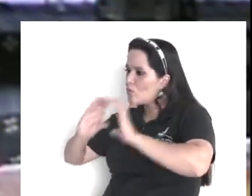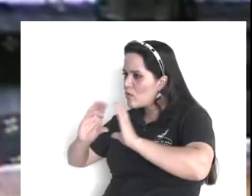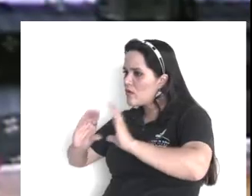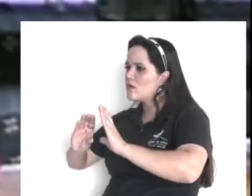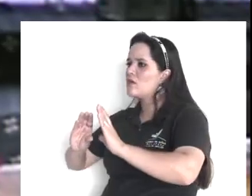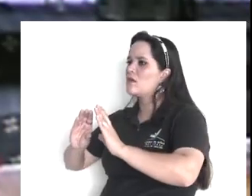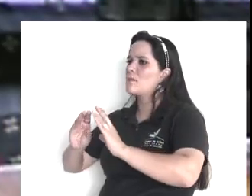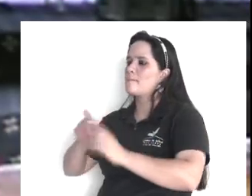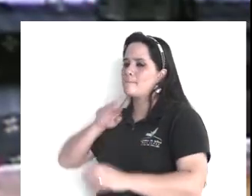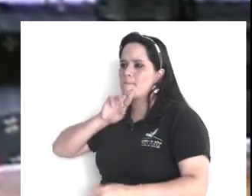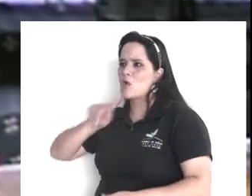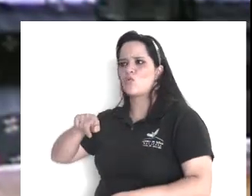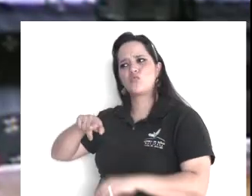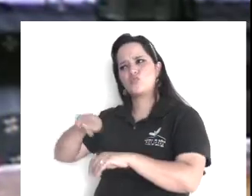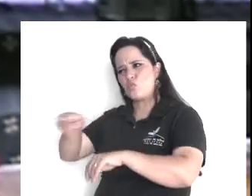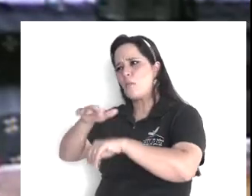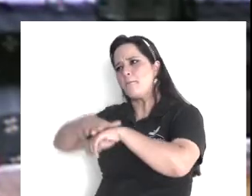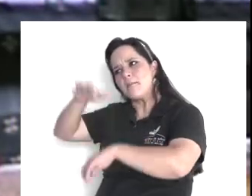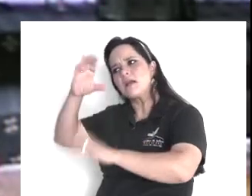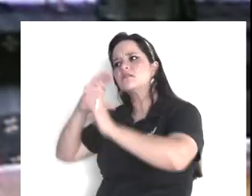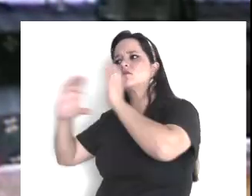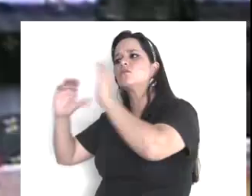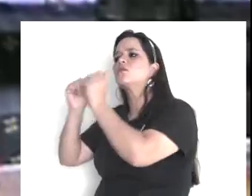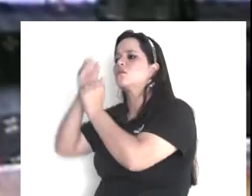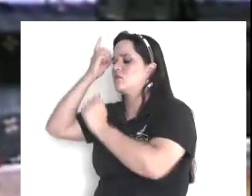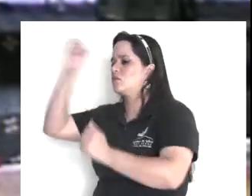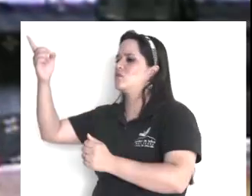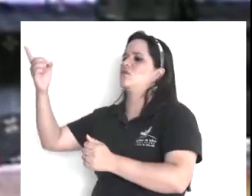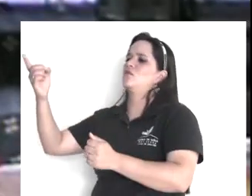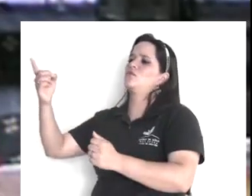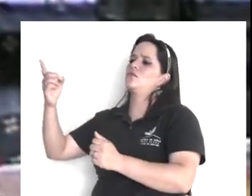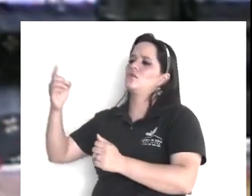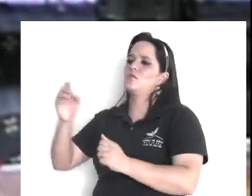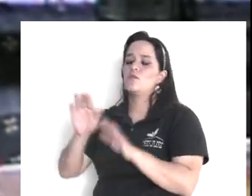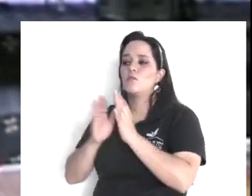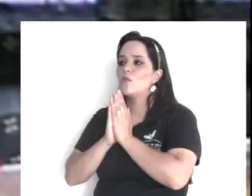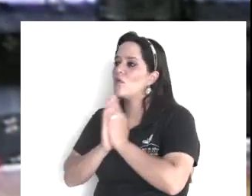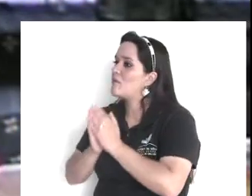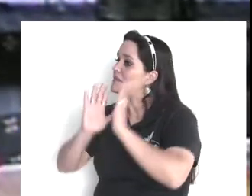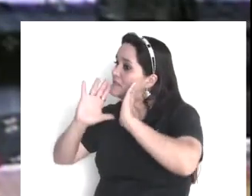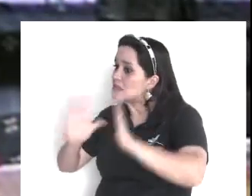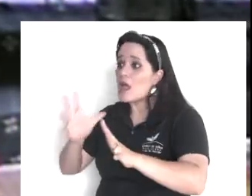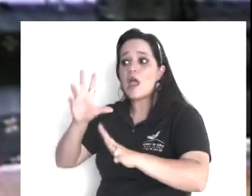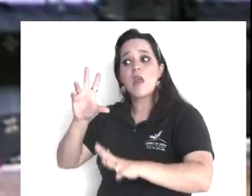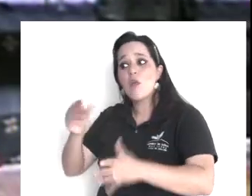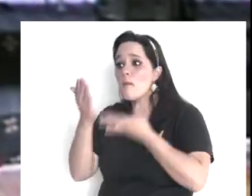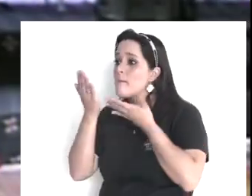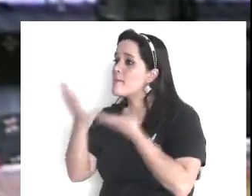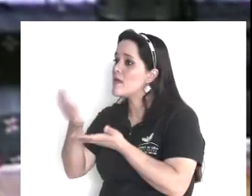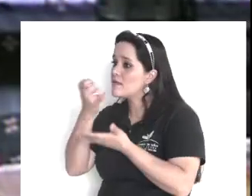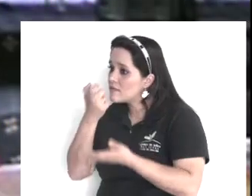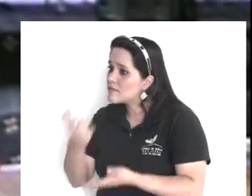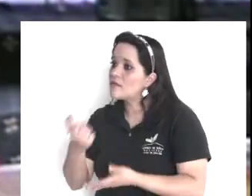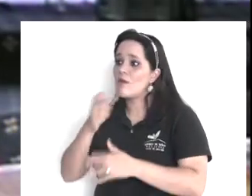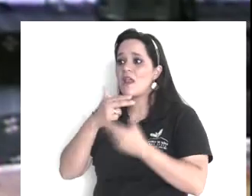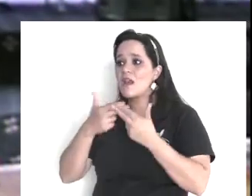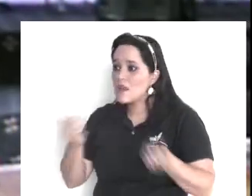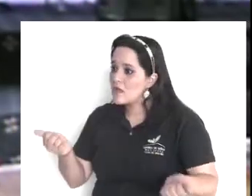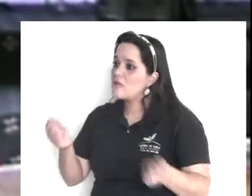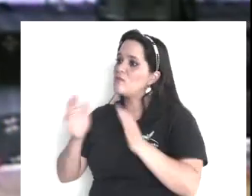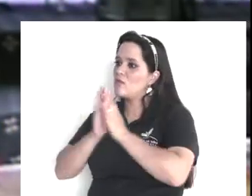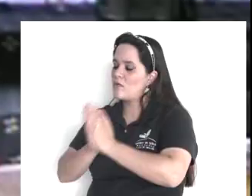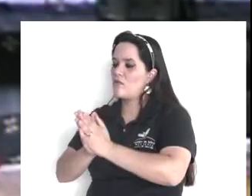realidad, estaba como, infiltrada, y pedía dinero, no pagaba, en fin, entonces nosotros, le llamábamos la atención,